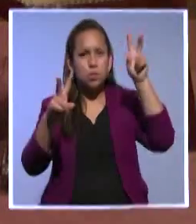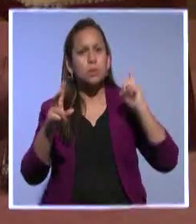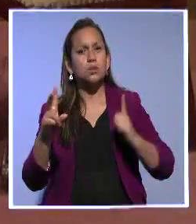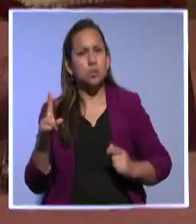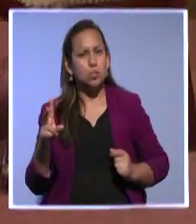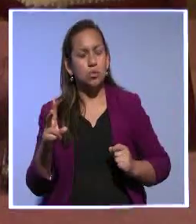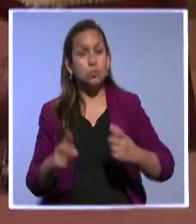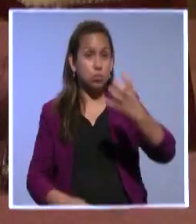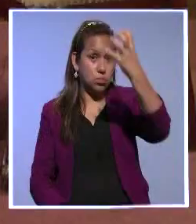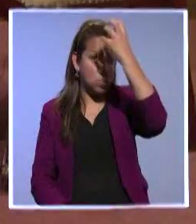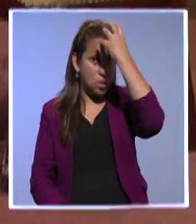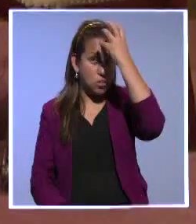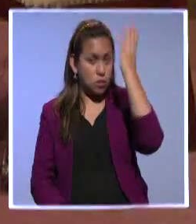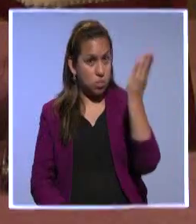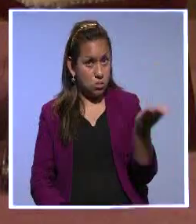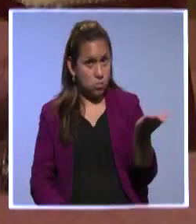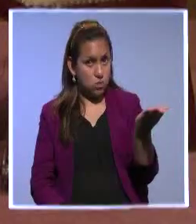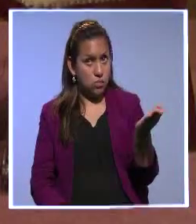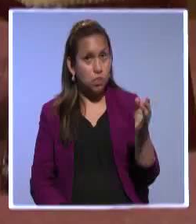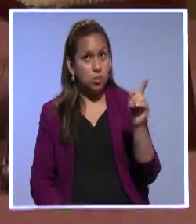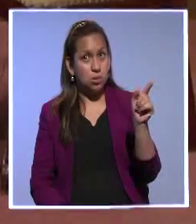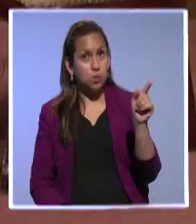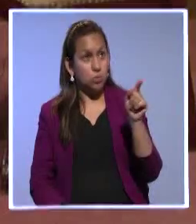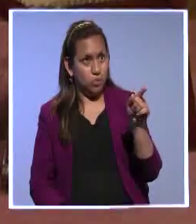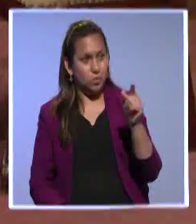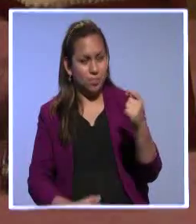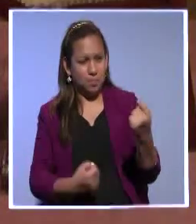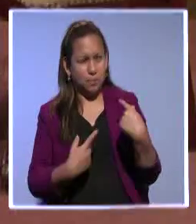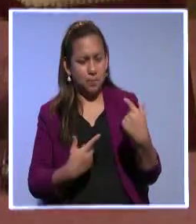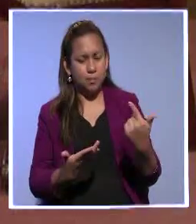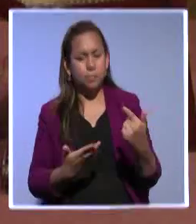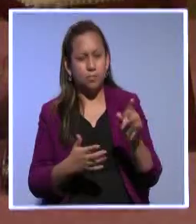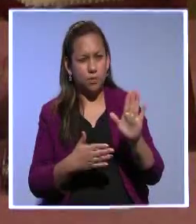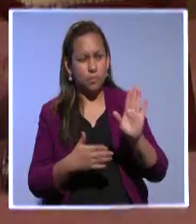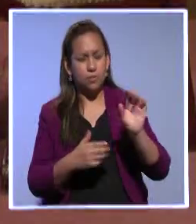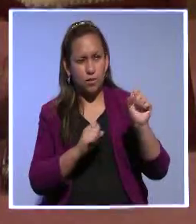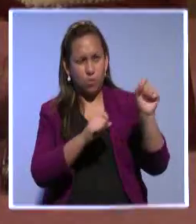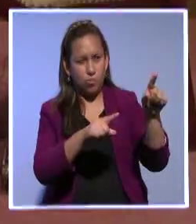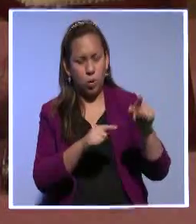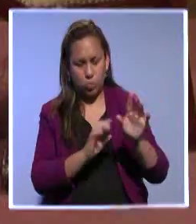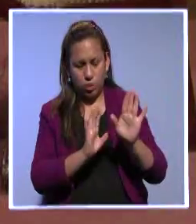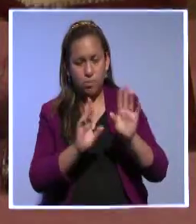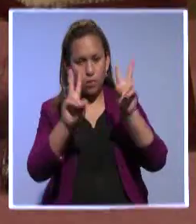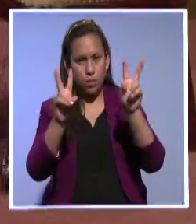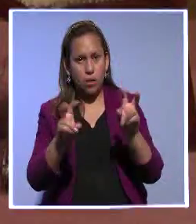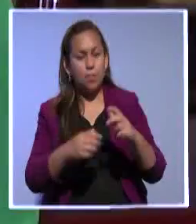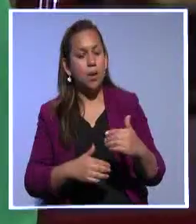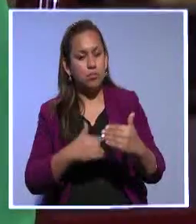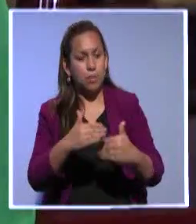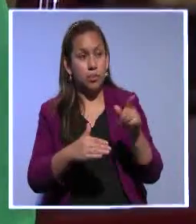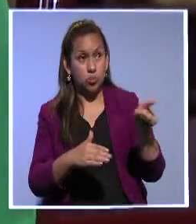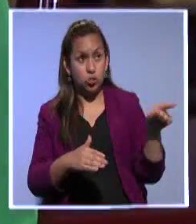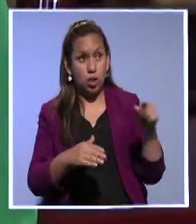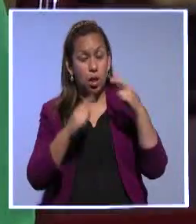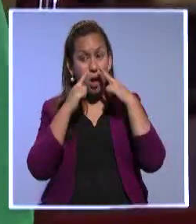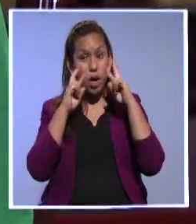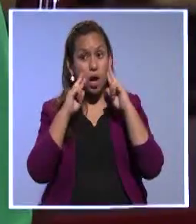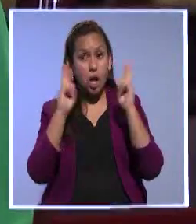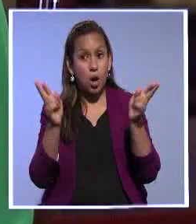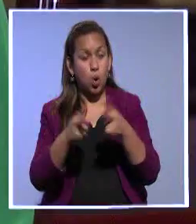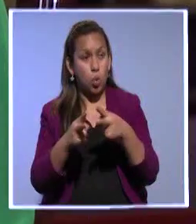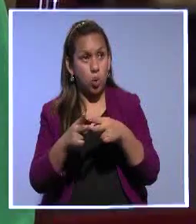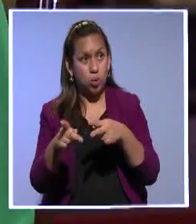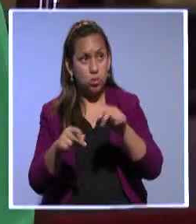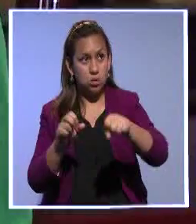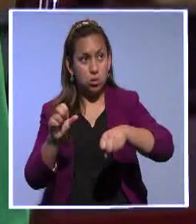que tiene que ver con educación. Ya le vamos a preguntar al asambleísta Tacle si en efecto desconocen todos estos avances que se han registrado, pero más allá de eso,